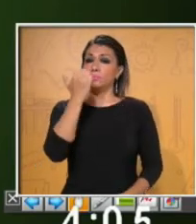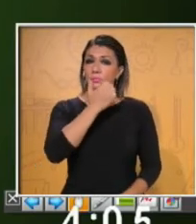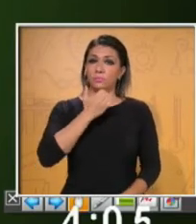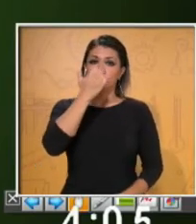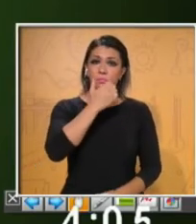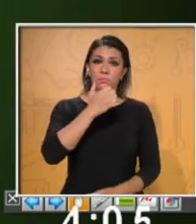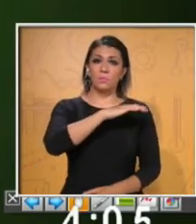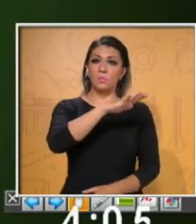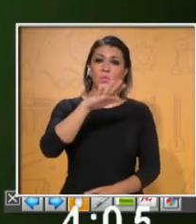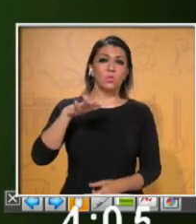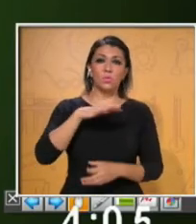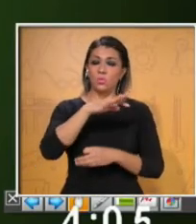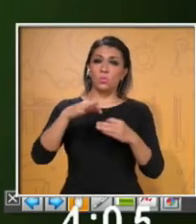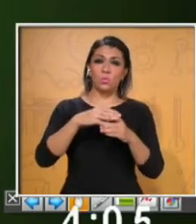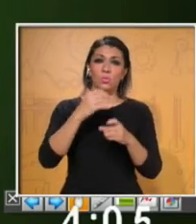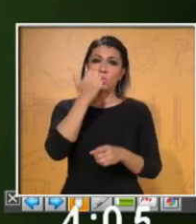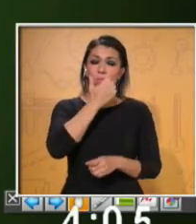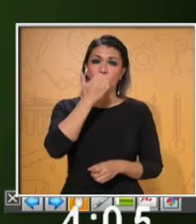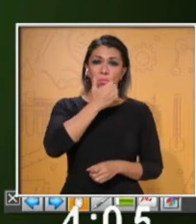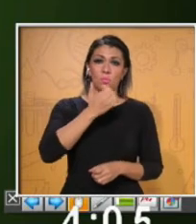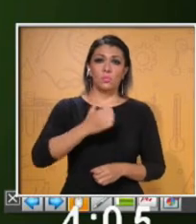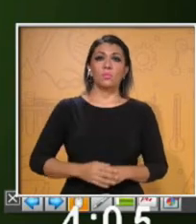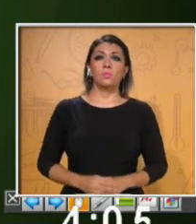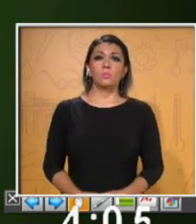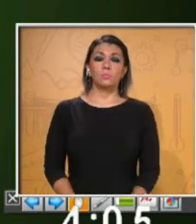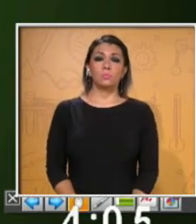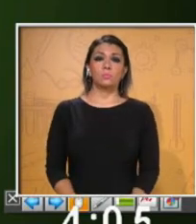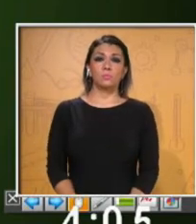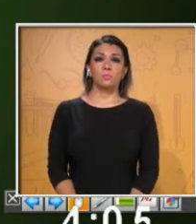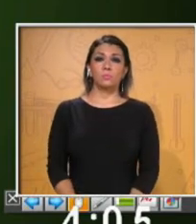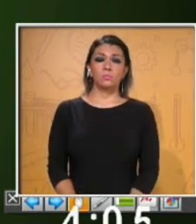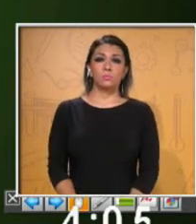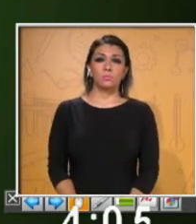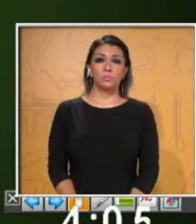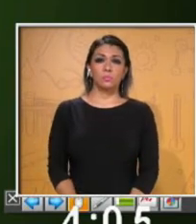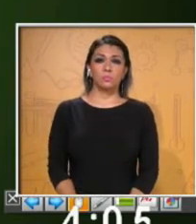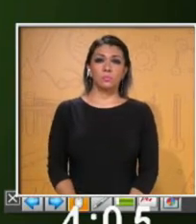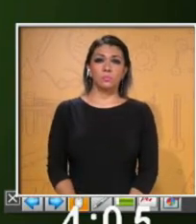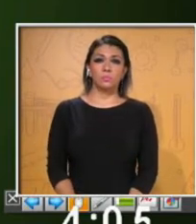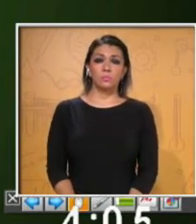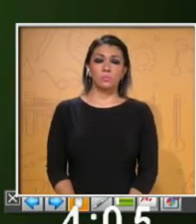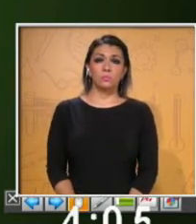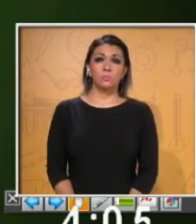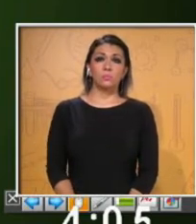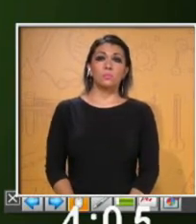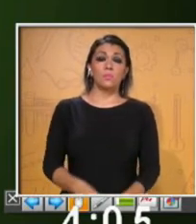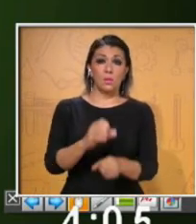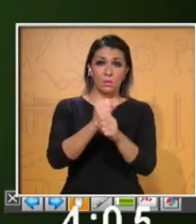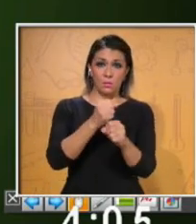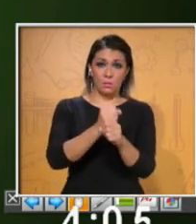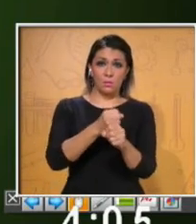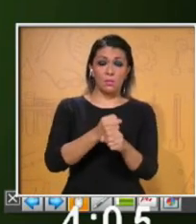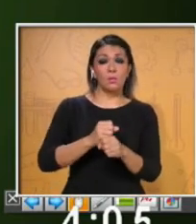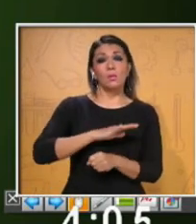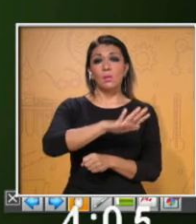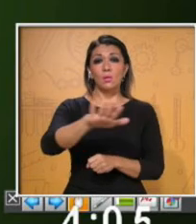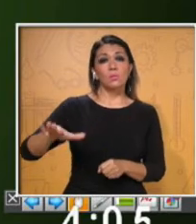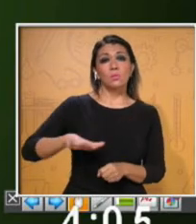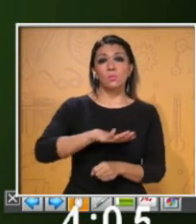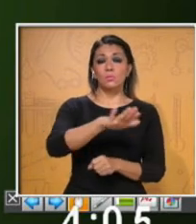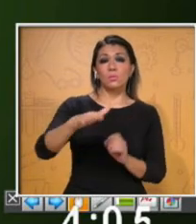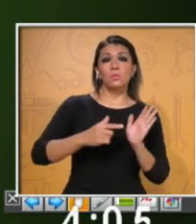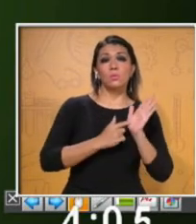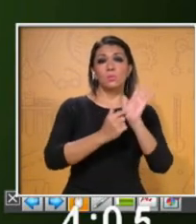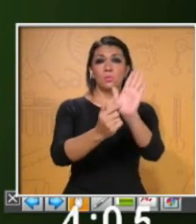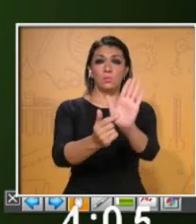The social practice is present information about linguistic diversity. Tenemos la práctica social de presentar la